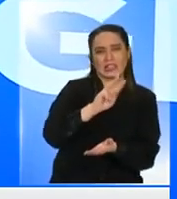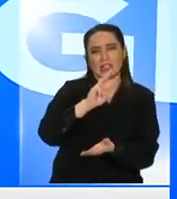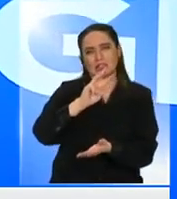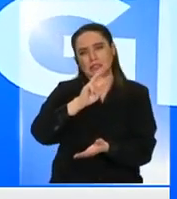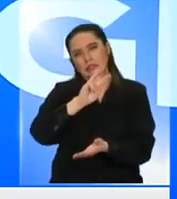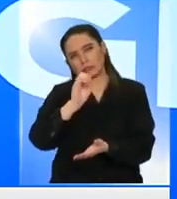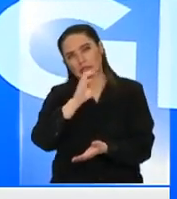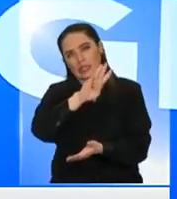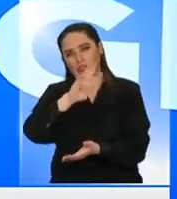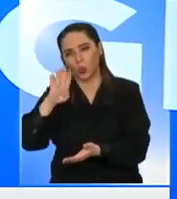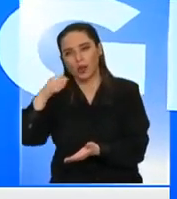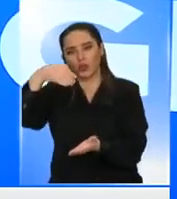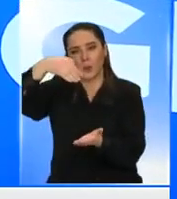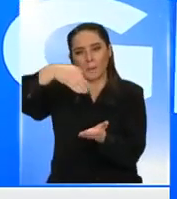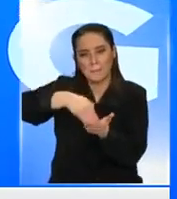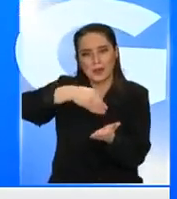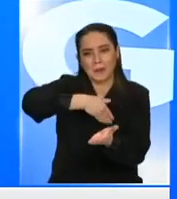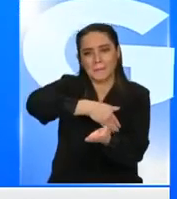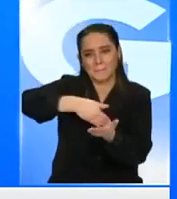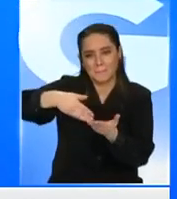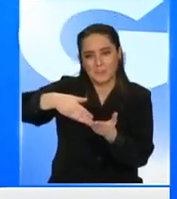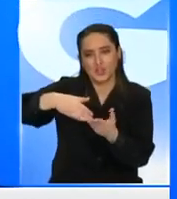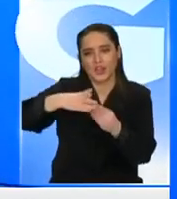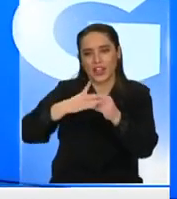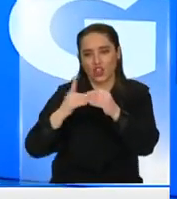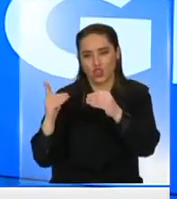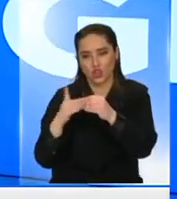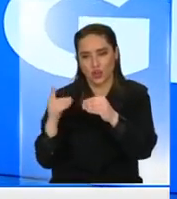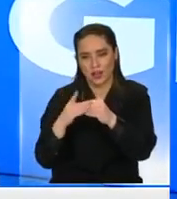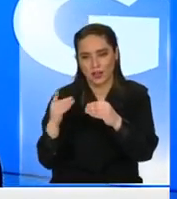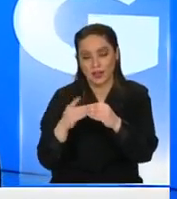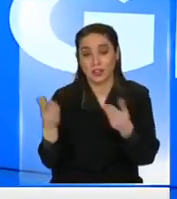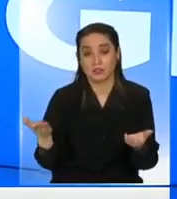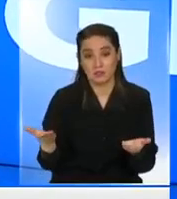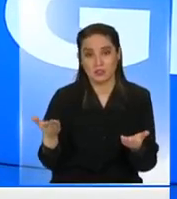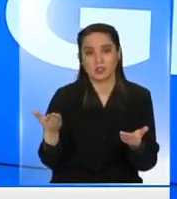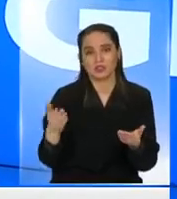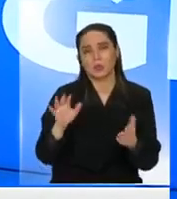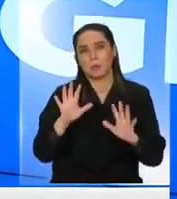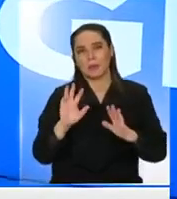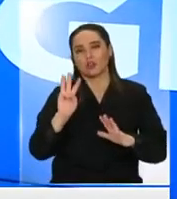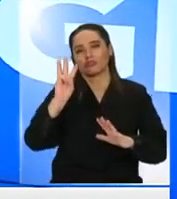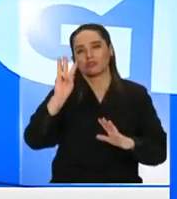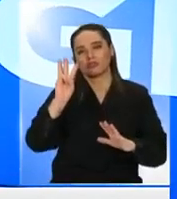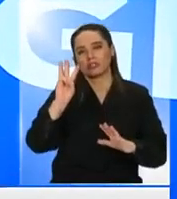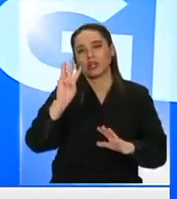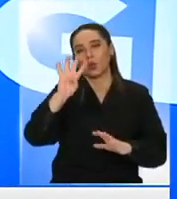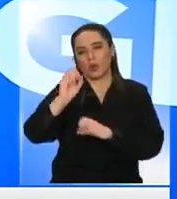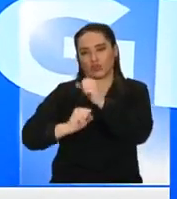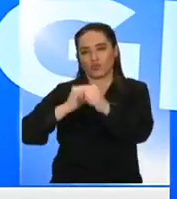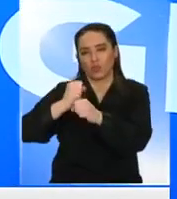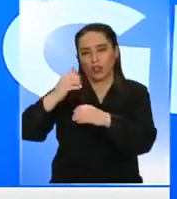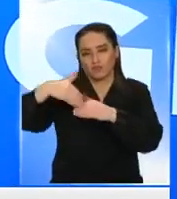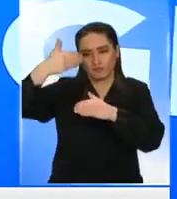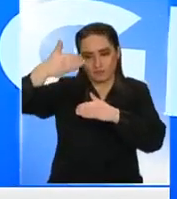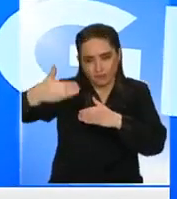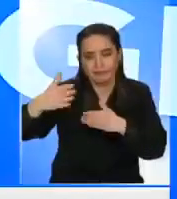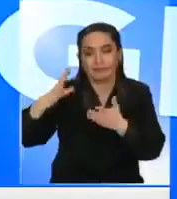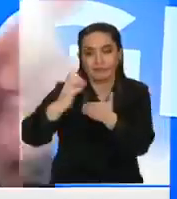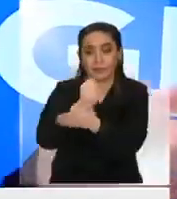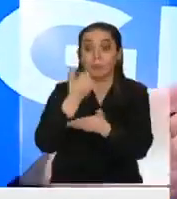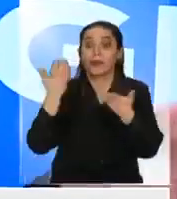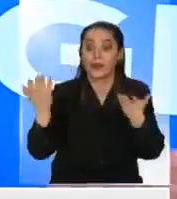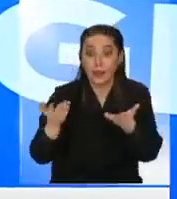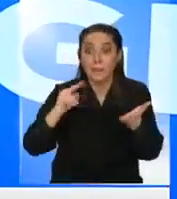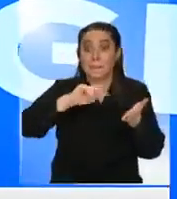millones de dólares adicionales para el presupuesto de la nación cuando esté en régimen esto es al tercer y cuarto año de tal manera de poder